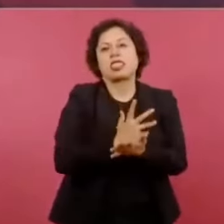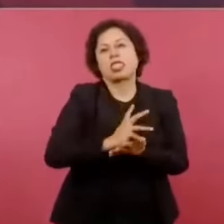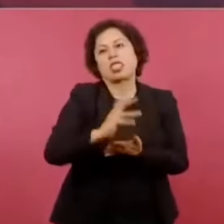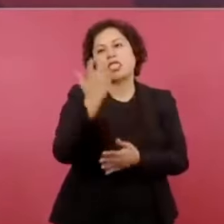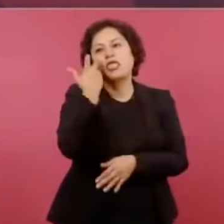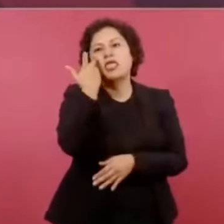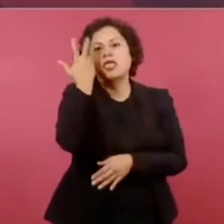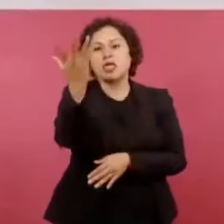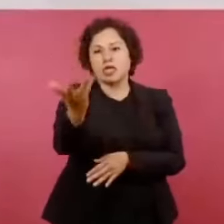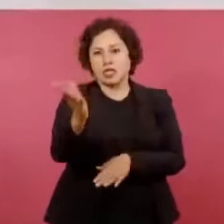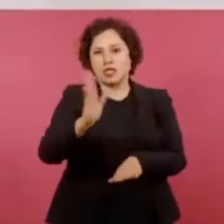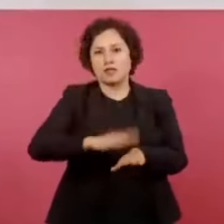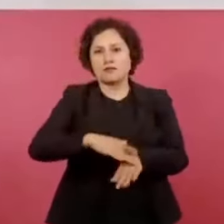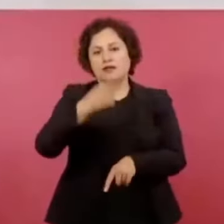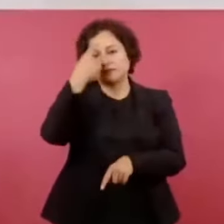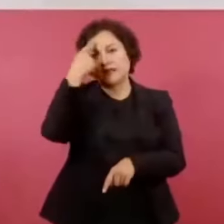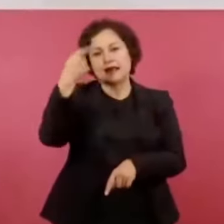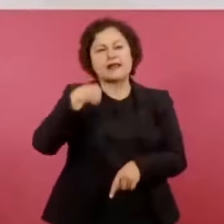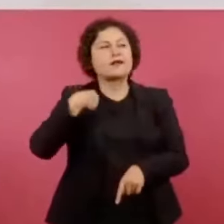discurso contra mí.